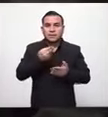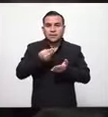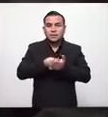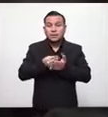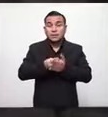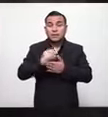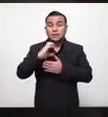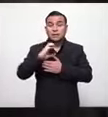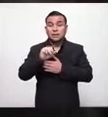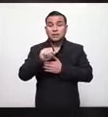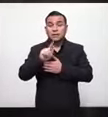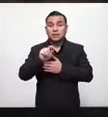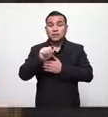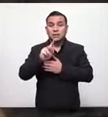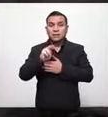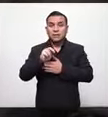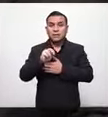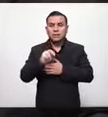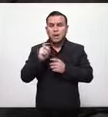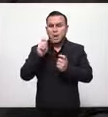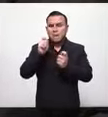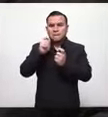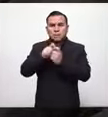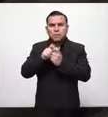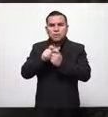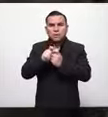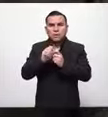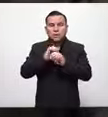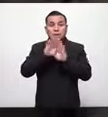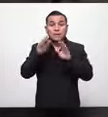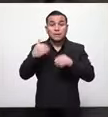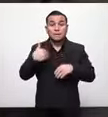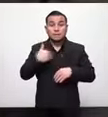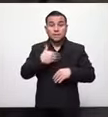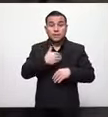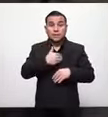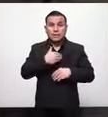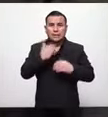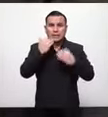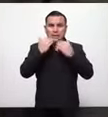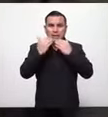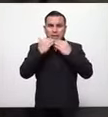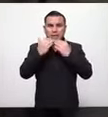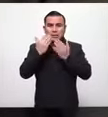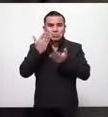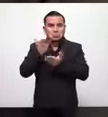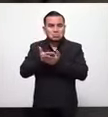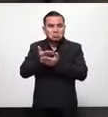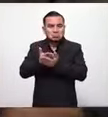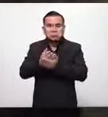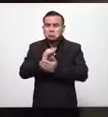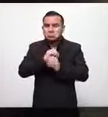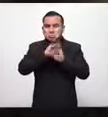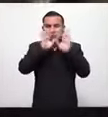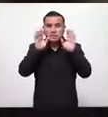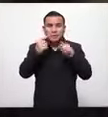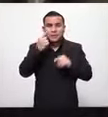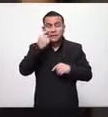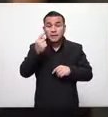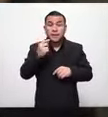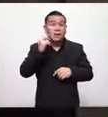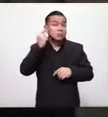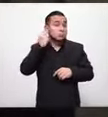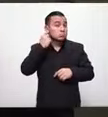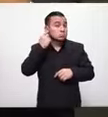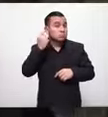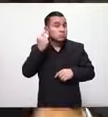Catán decía acciones muy puntuales la señora ministra también lo observaba hace un momento pero hemos venido escuchando